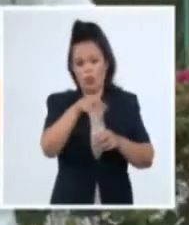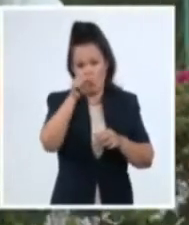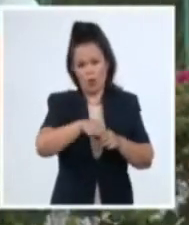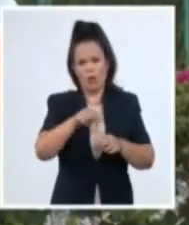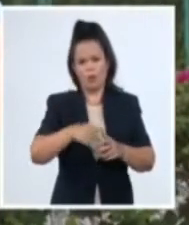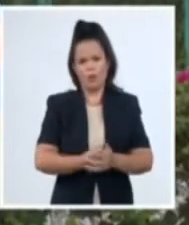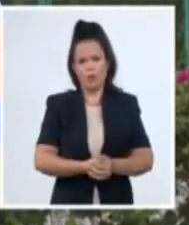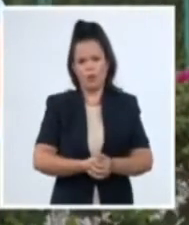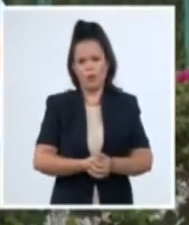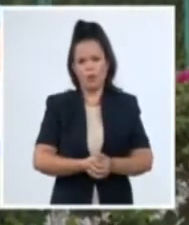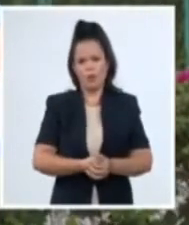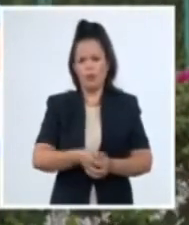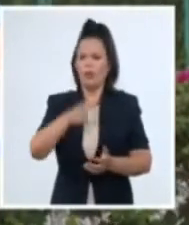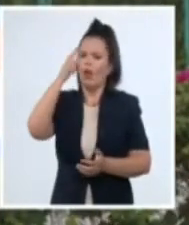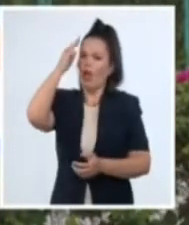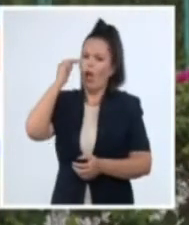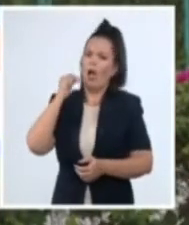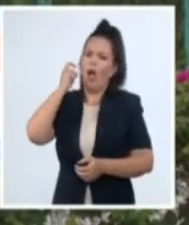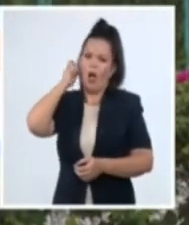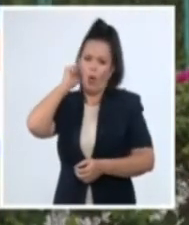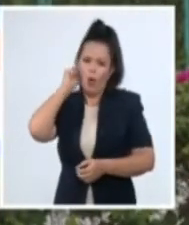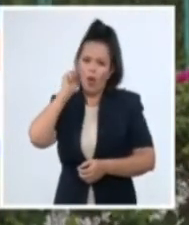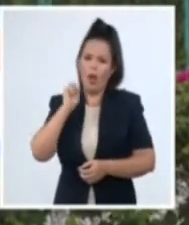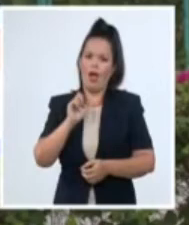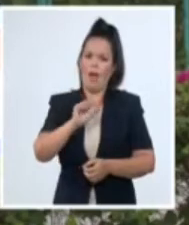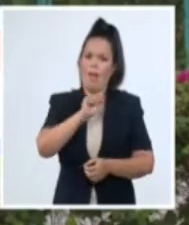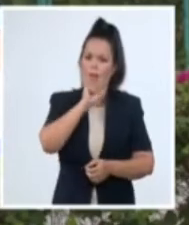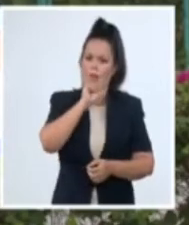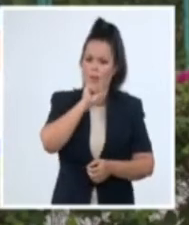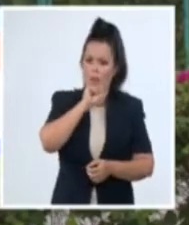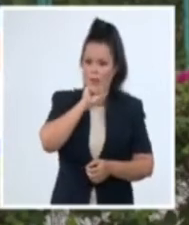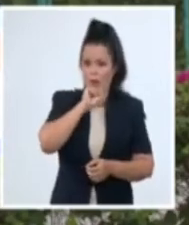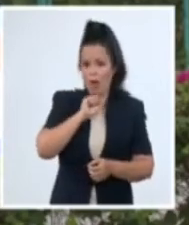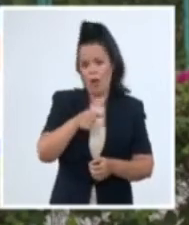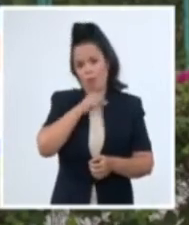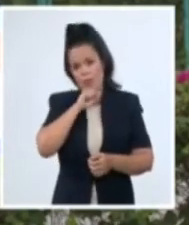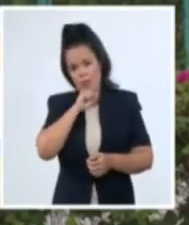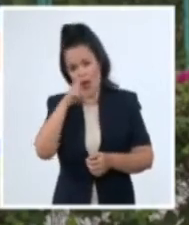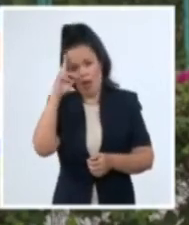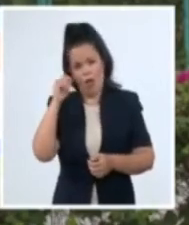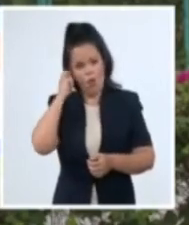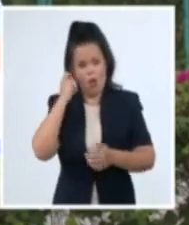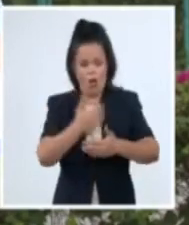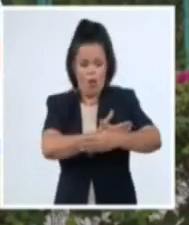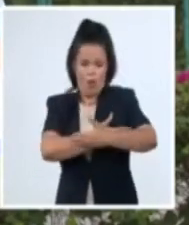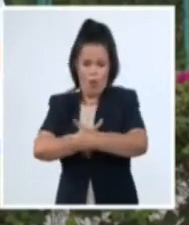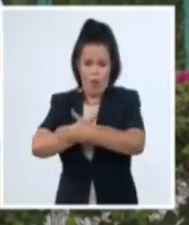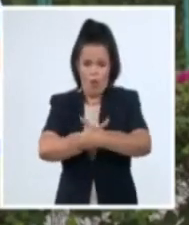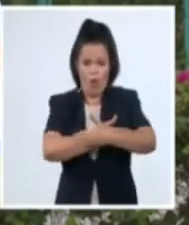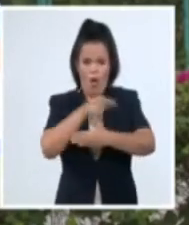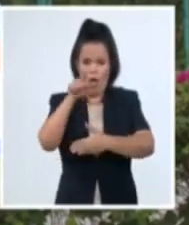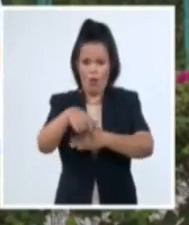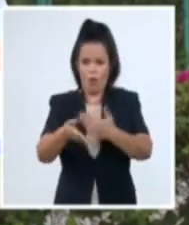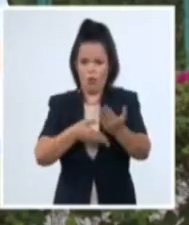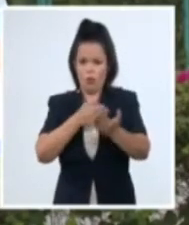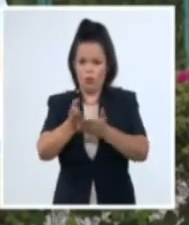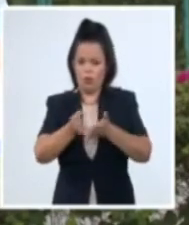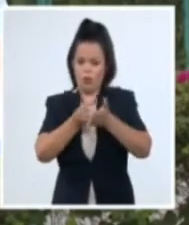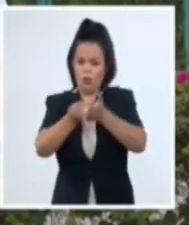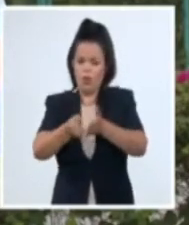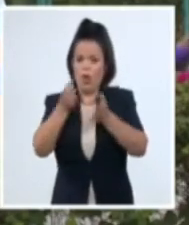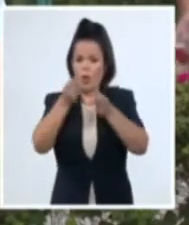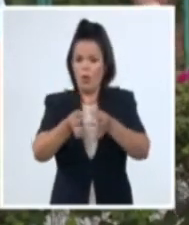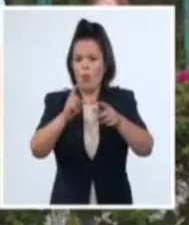la abuela materna del menor y el presunto padre permanecen bajo custodia e investigación policial. Fuentes no oficiales aseguran